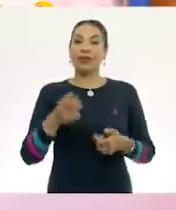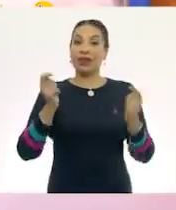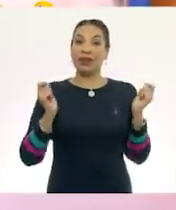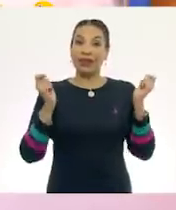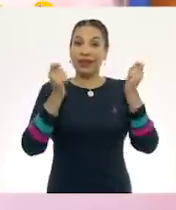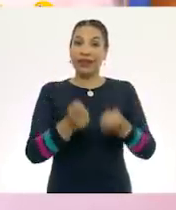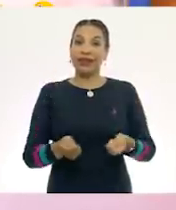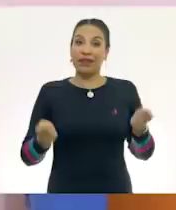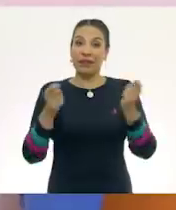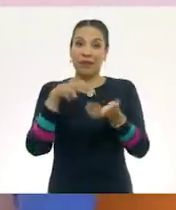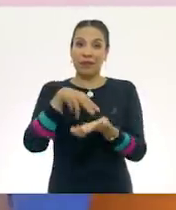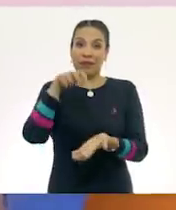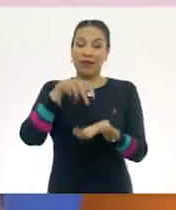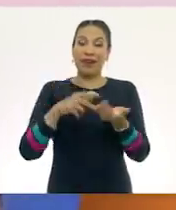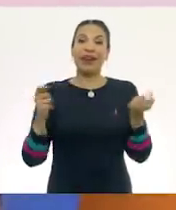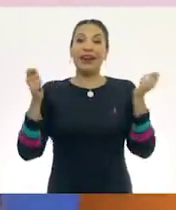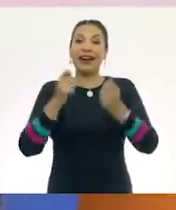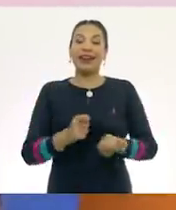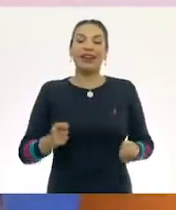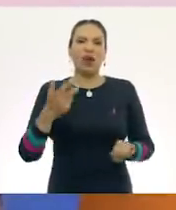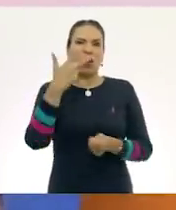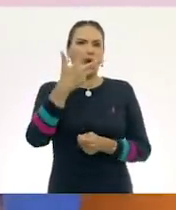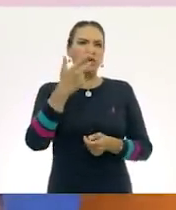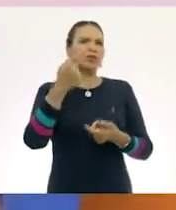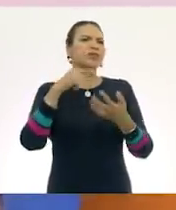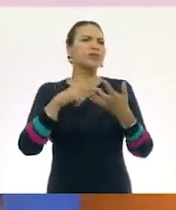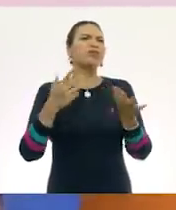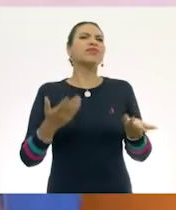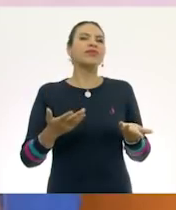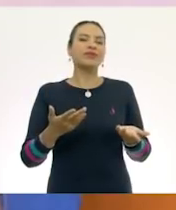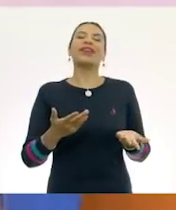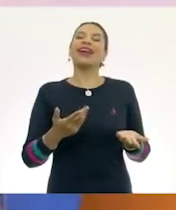¿Cuál será? ¡Ocho! Vamos hacia abajo. ¡Cien! ¡Siete!